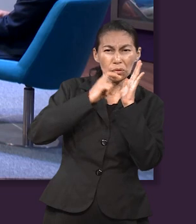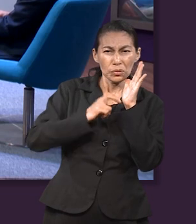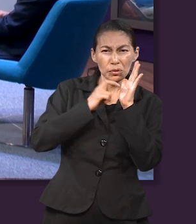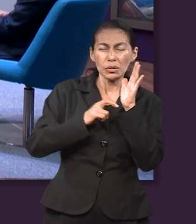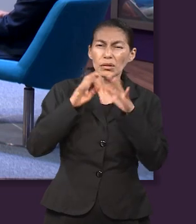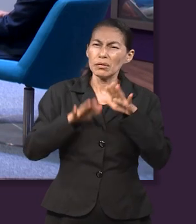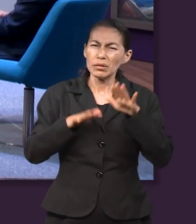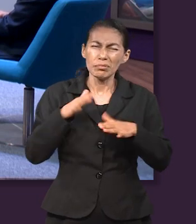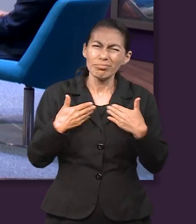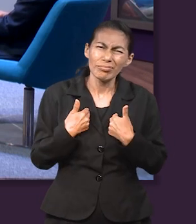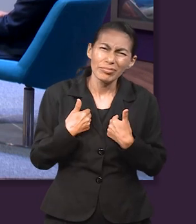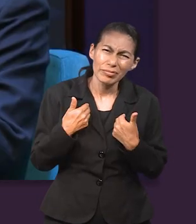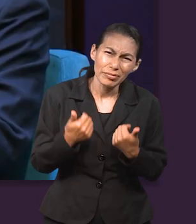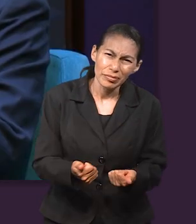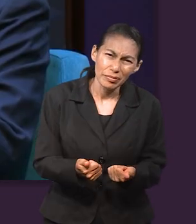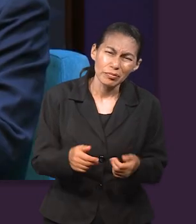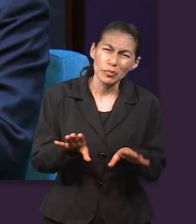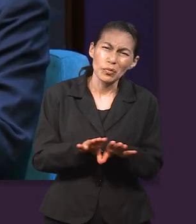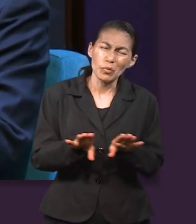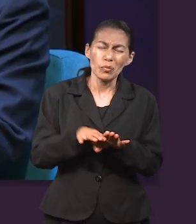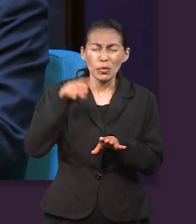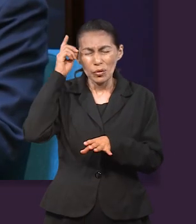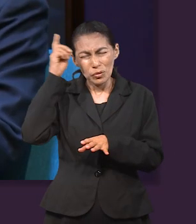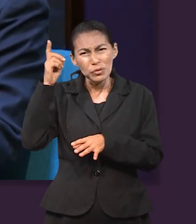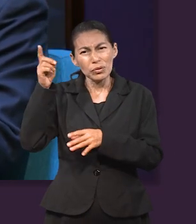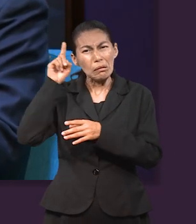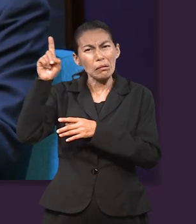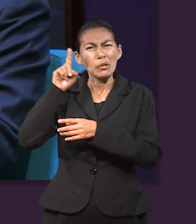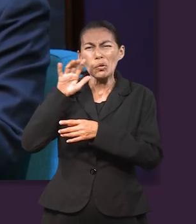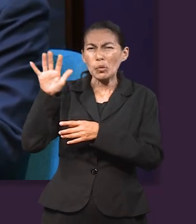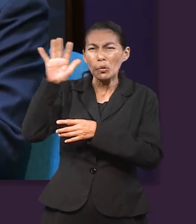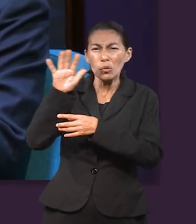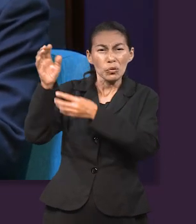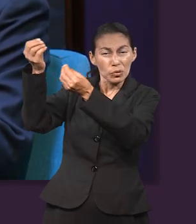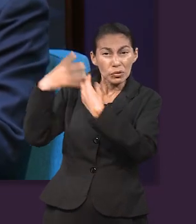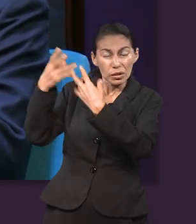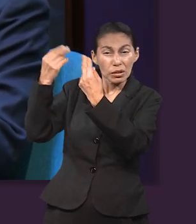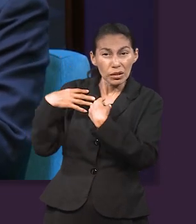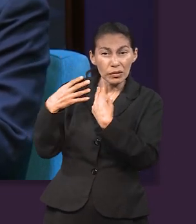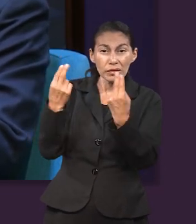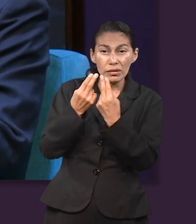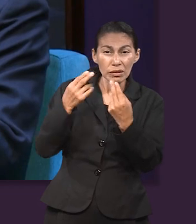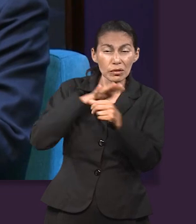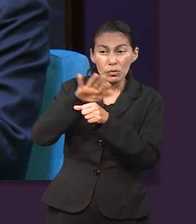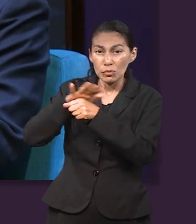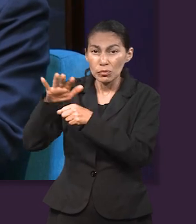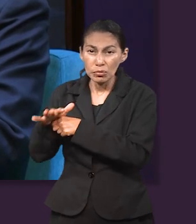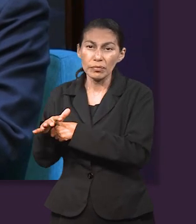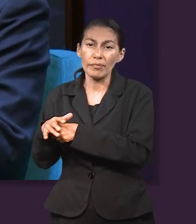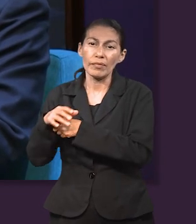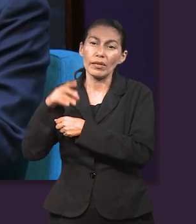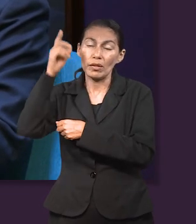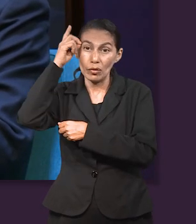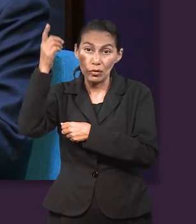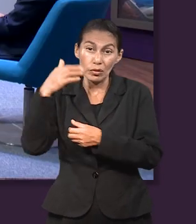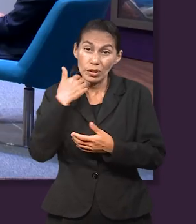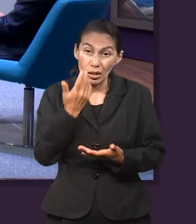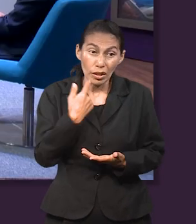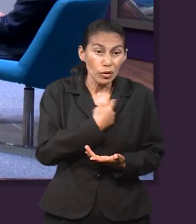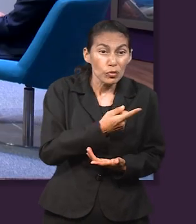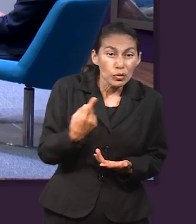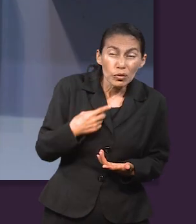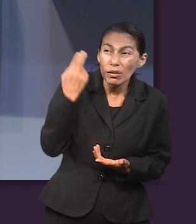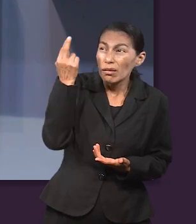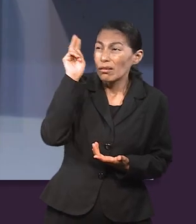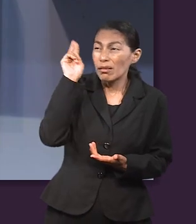obrando en nuestras vidas, ¿no? No reconocemos esa parte que Dios nos da todo. Es el proveedor de todo. Ok, entonces